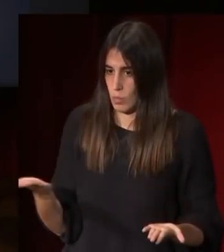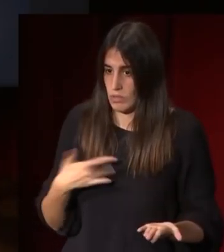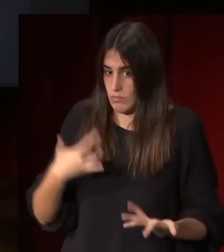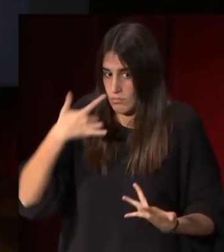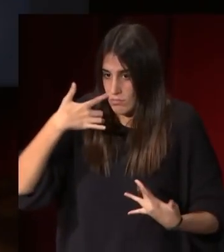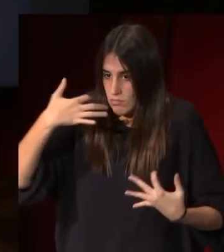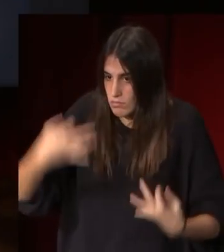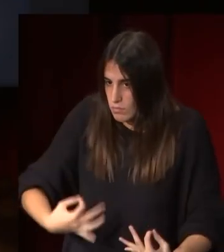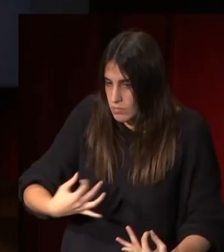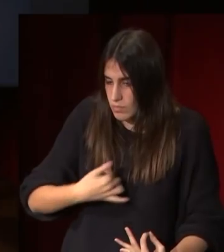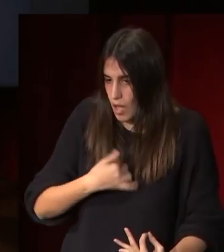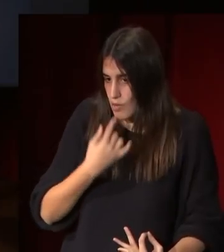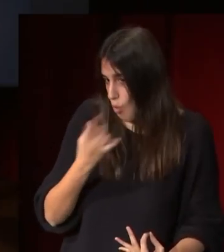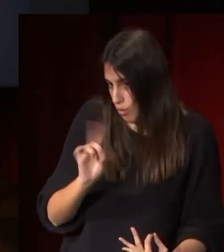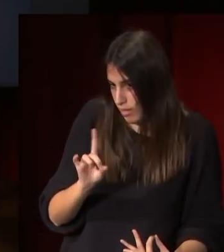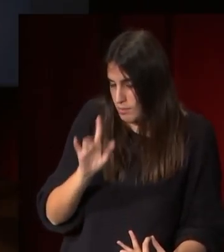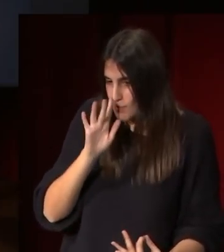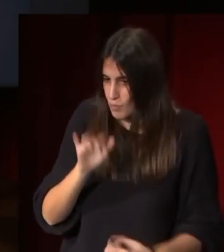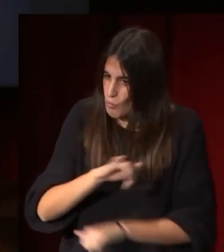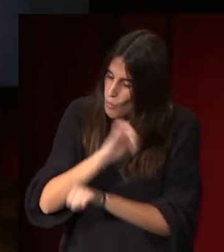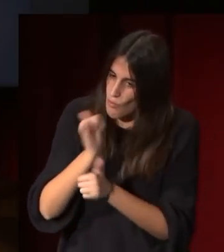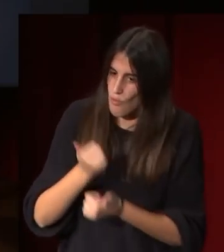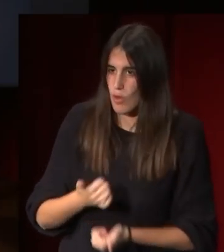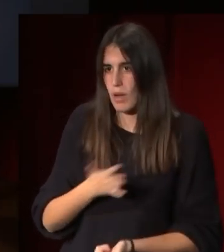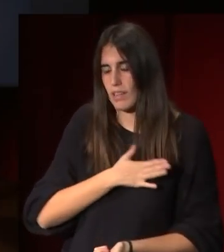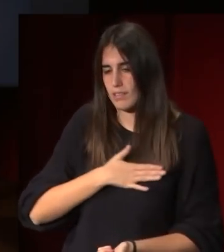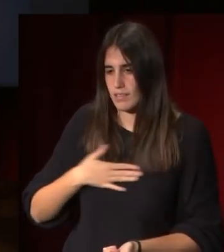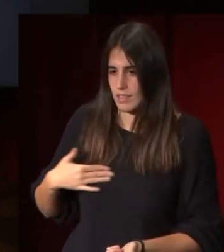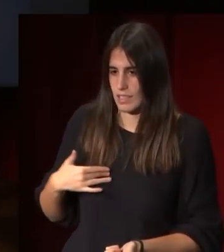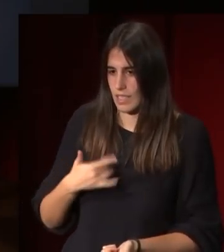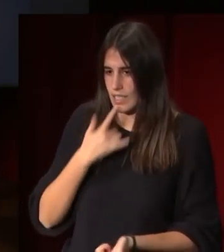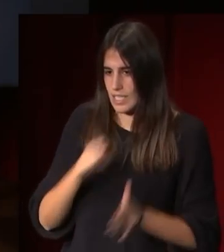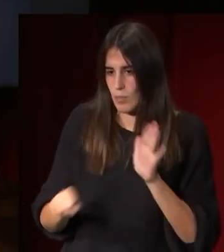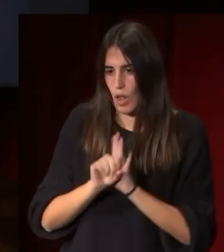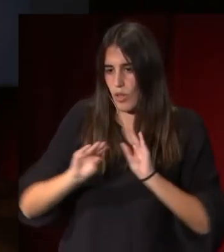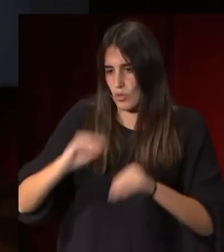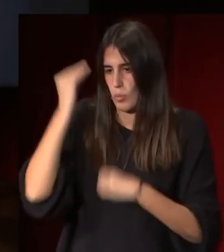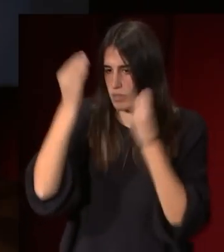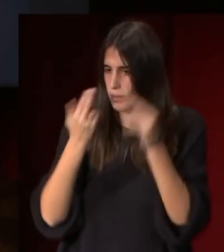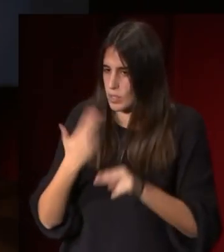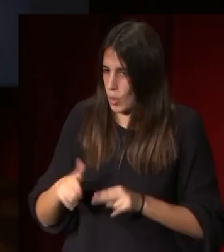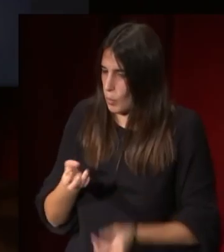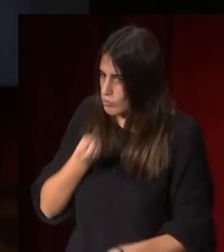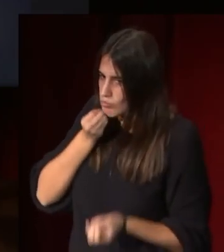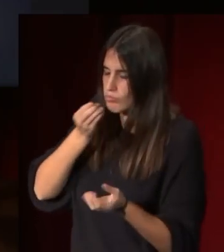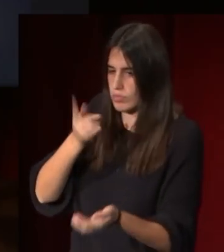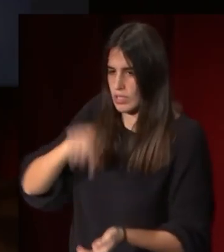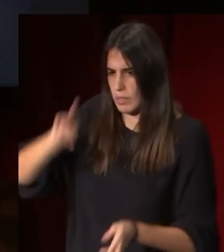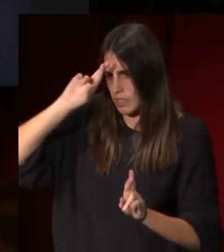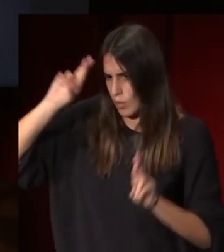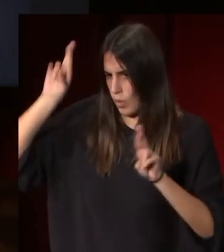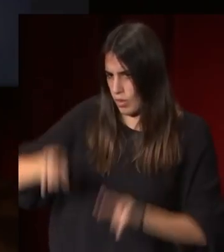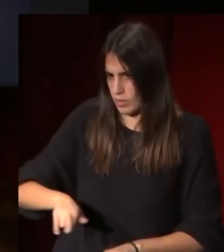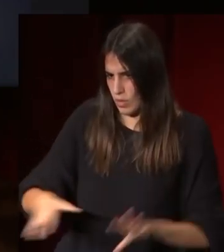realidad aunque no lo dice pues seguramente es una manera también de mostrar de simbolizar las ideas políticas y de expresar su reconocimiento